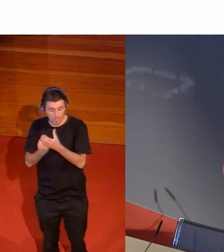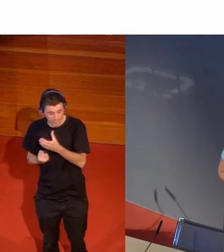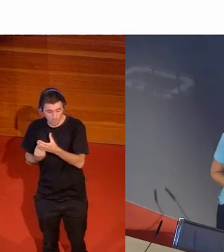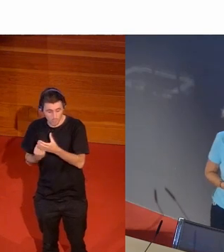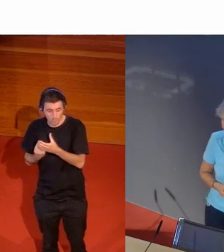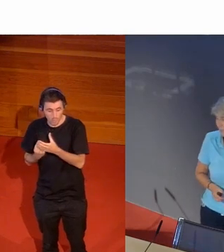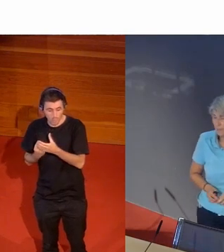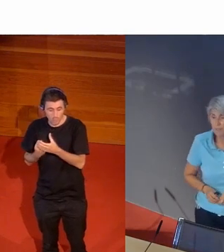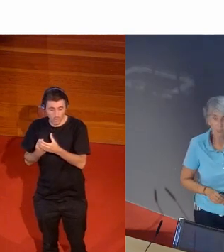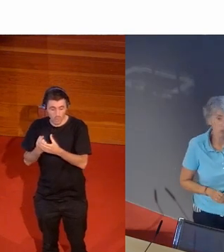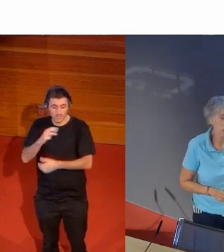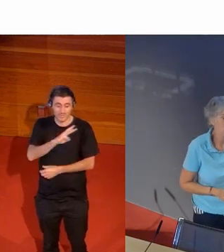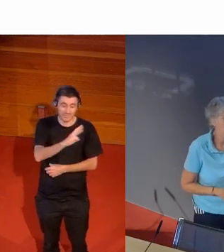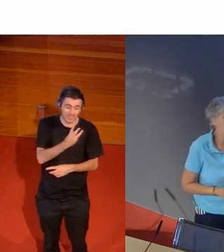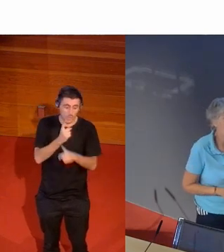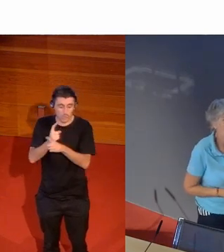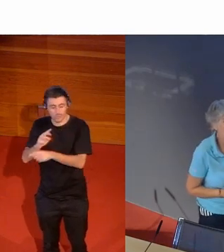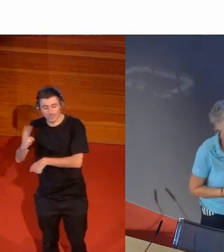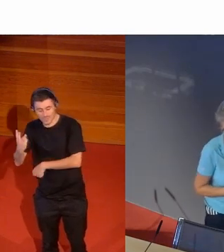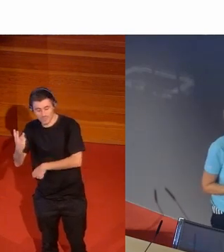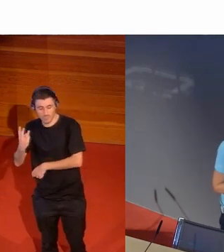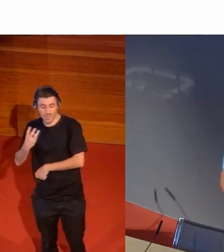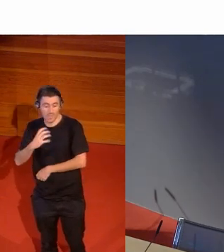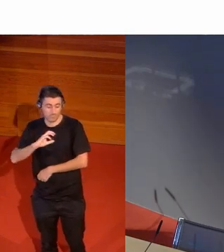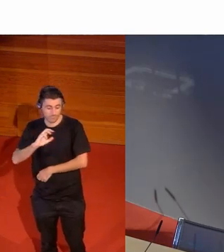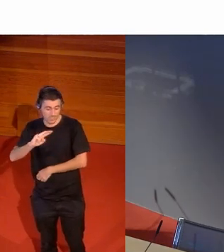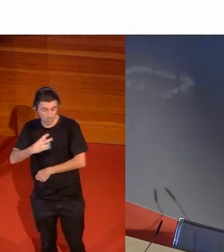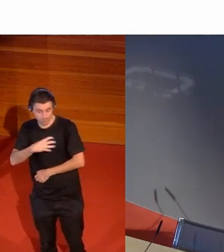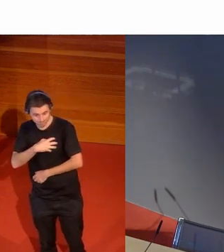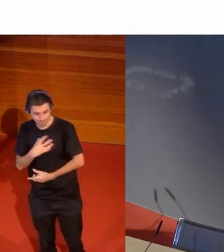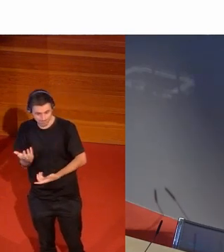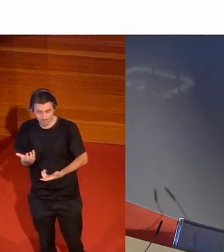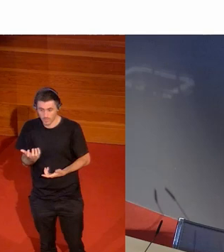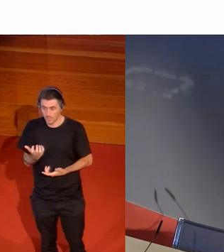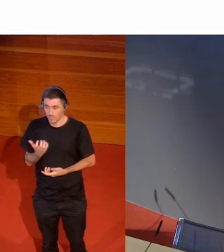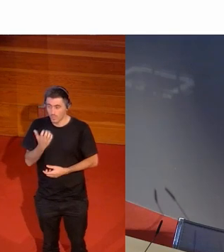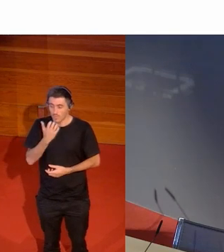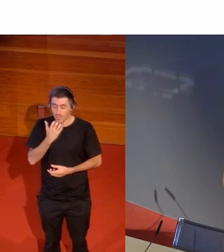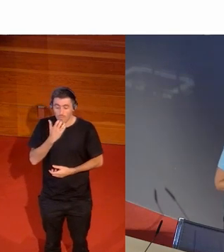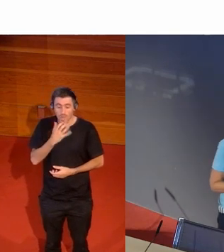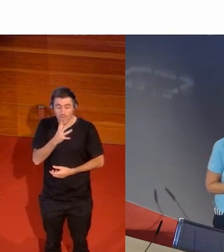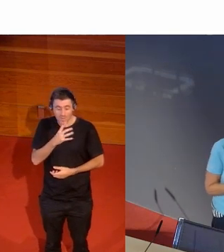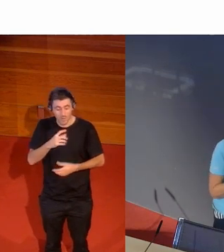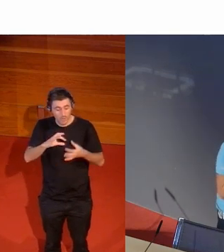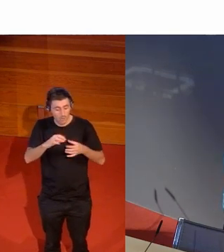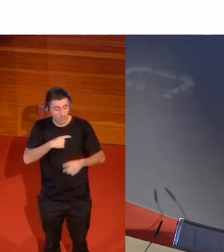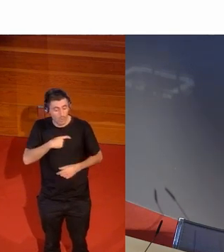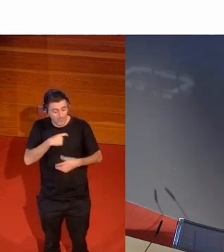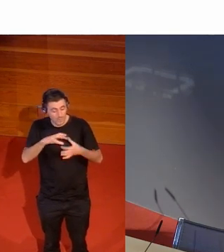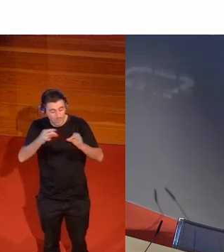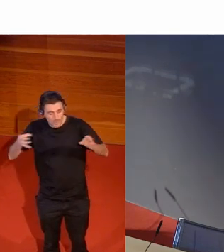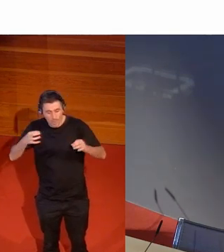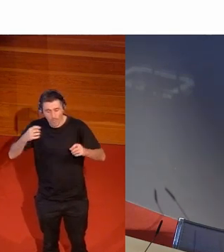el fin de semana pasado y el Comité Olímpico Internacional busca la igualdad 50% en